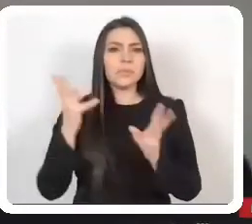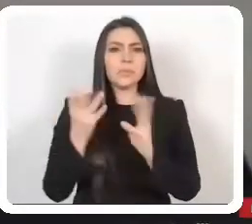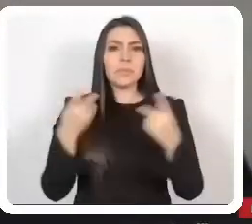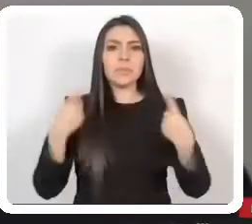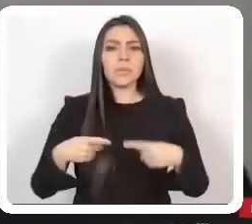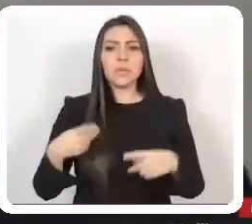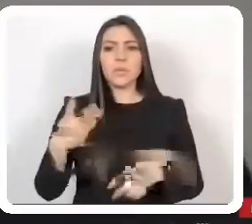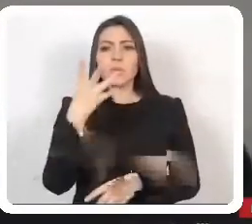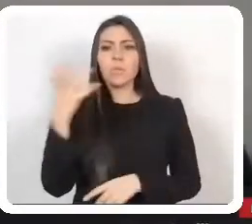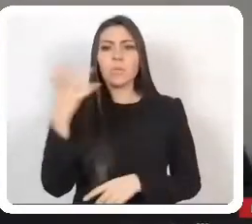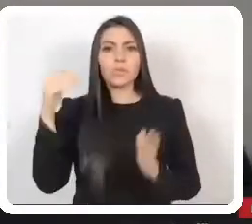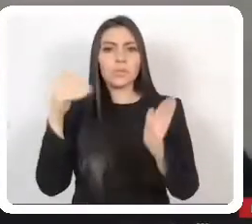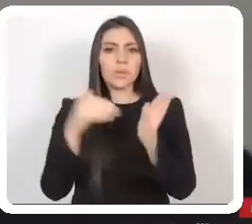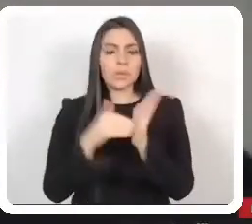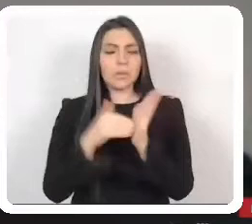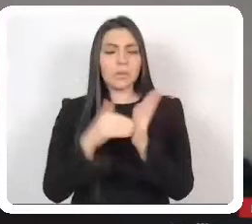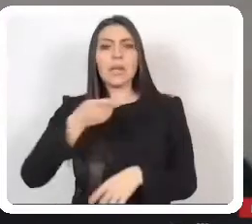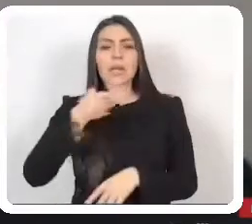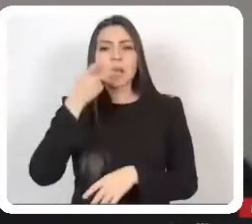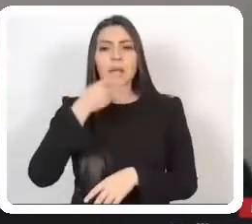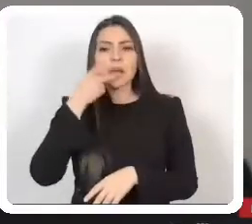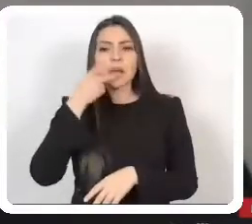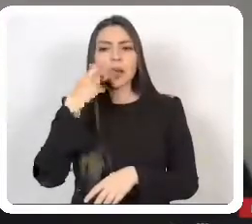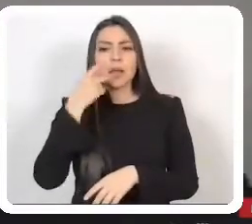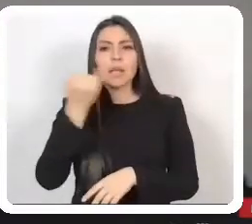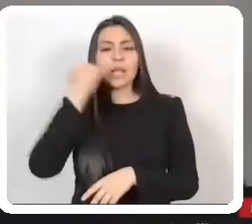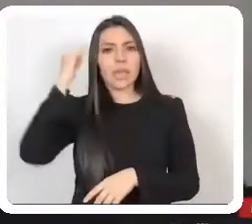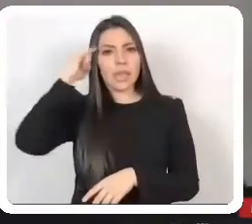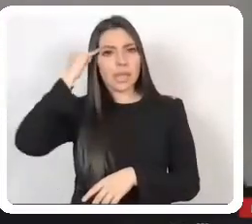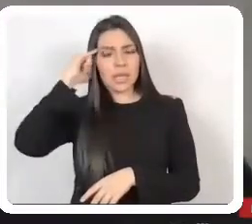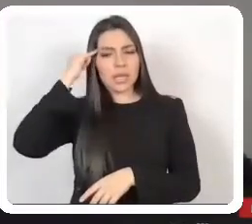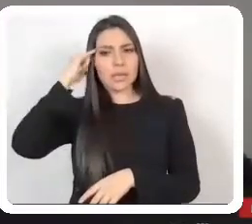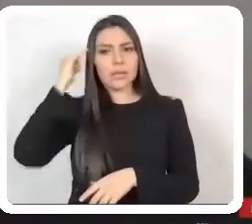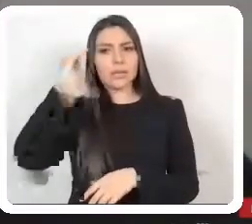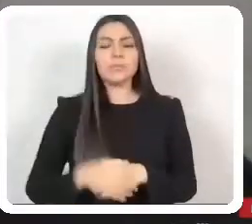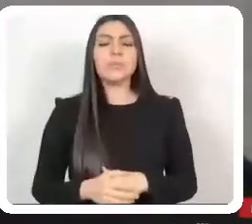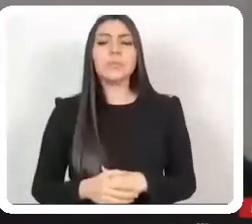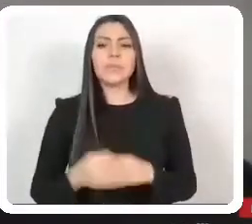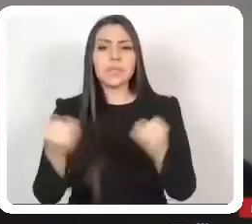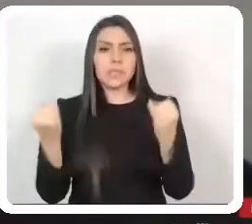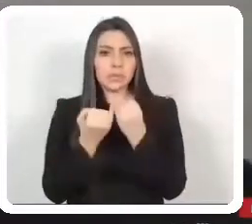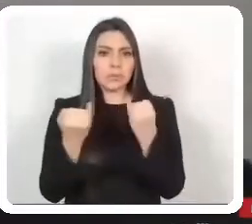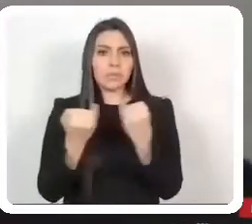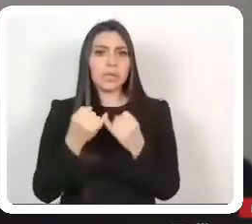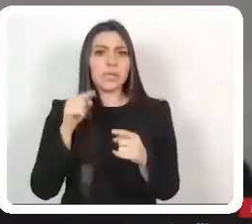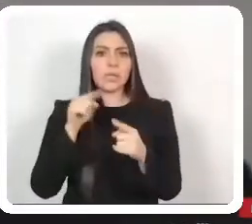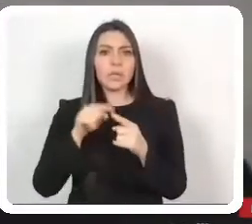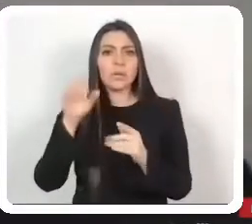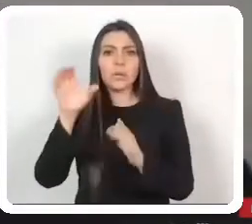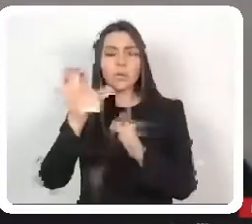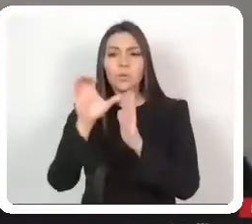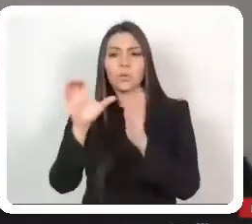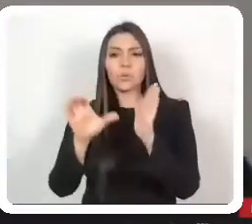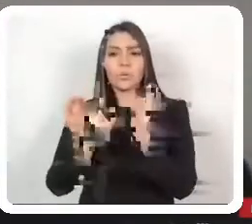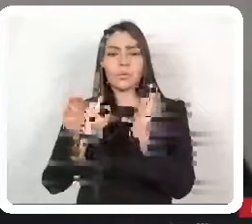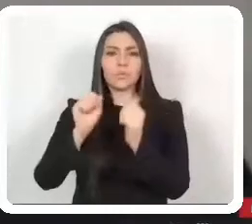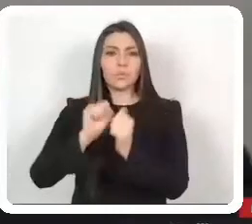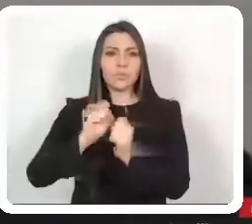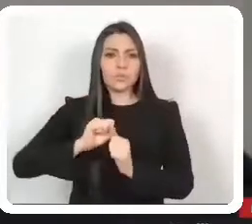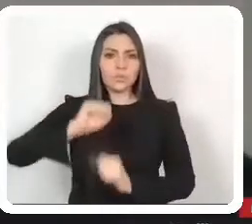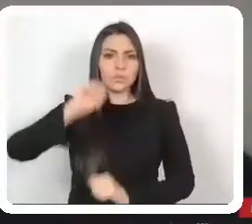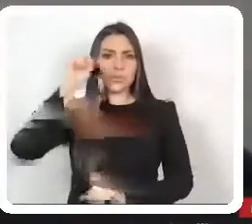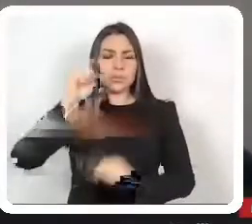que hablan una lengua indígena. Asimismo, la Constitución Política de los Estados Unidos Mexicanos,